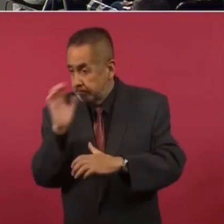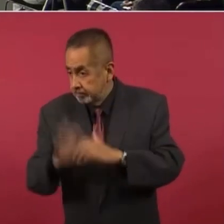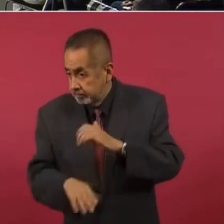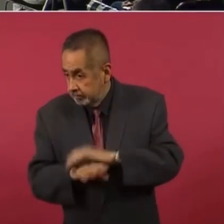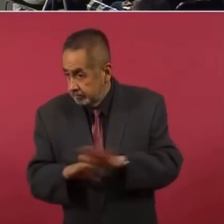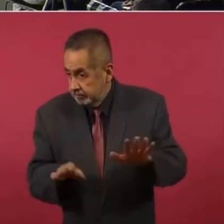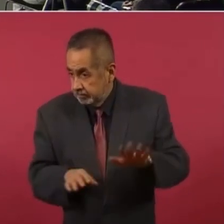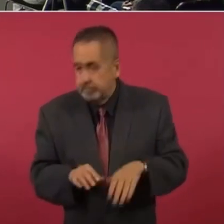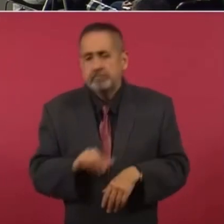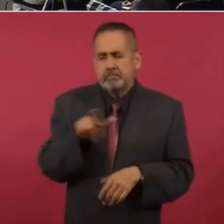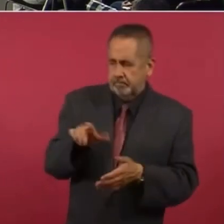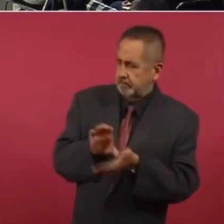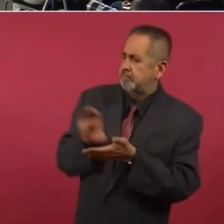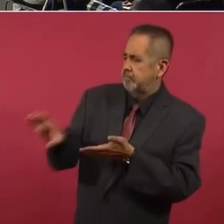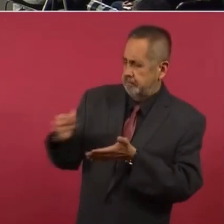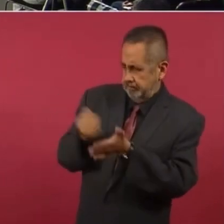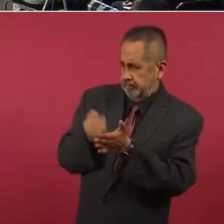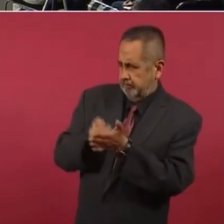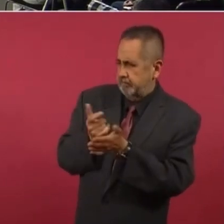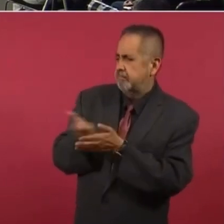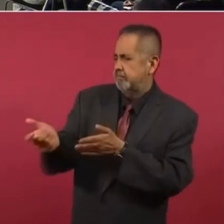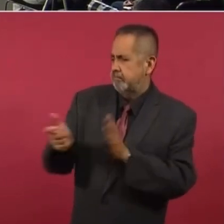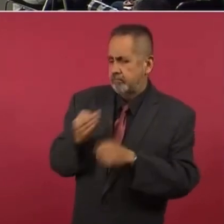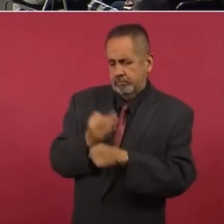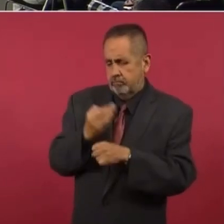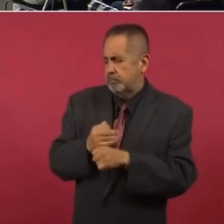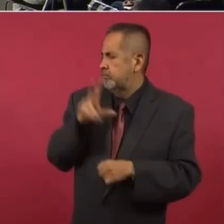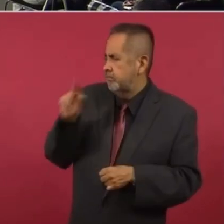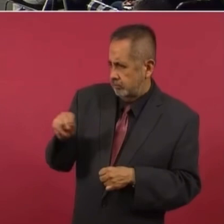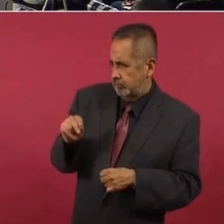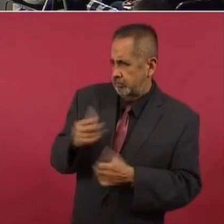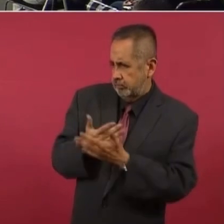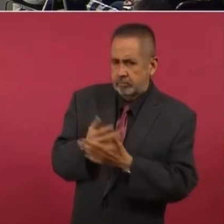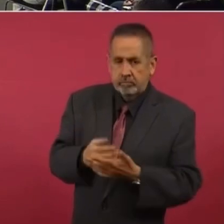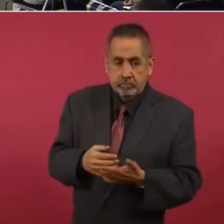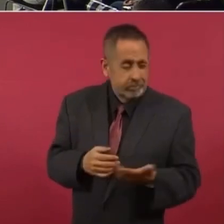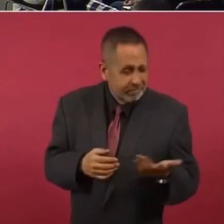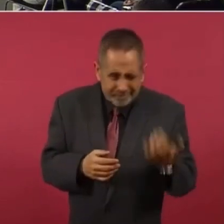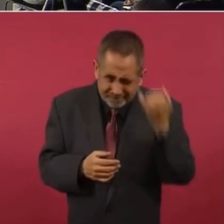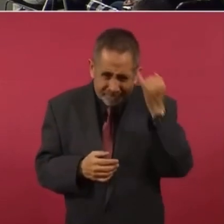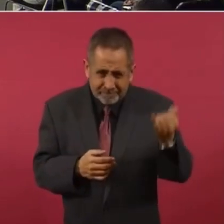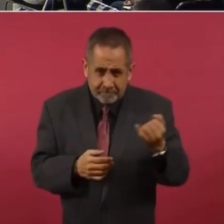Imagínense, ¿de dónde íbamos